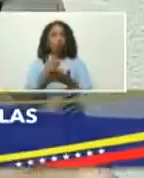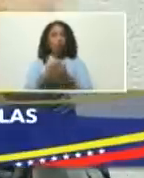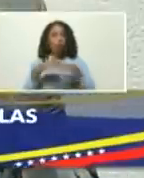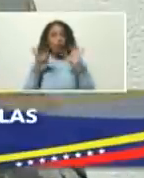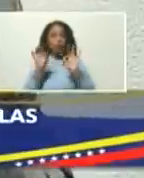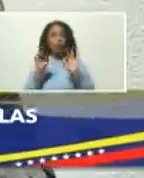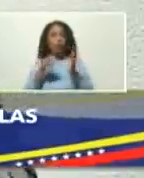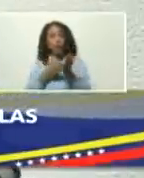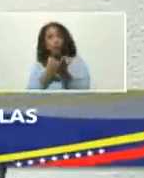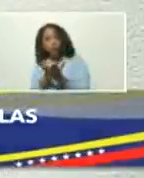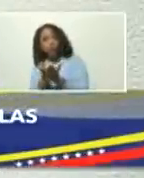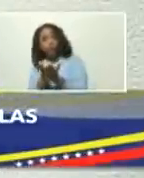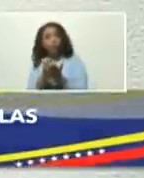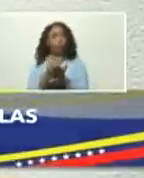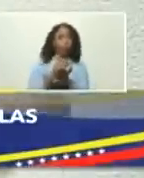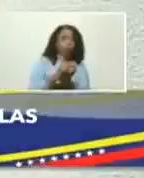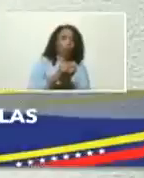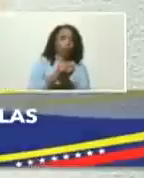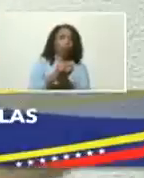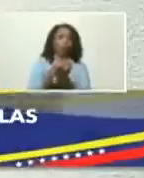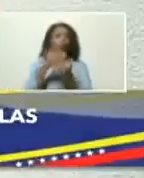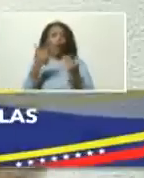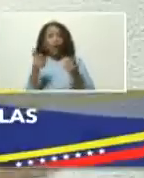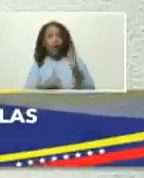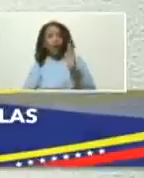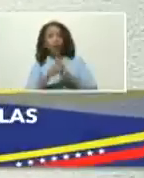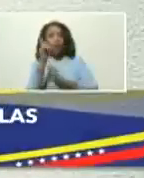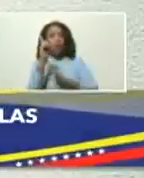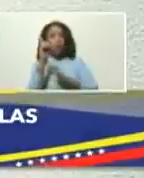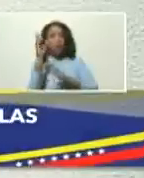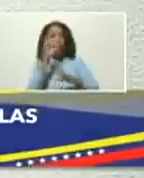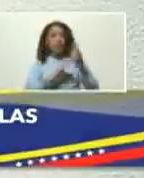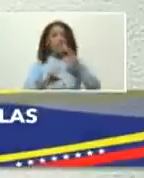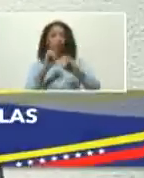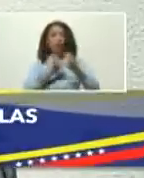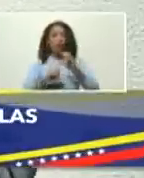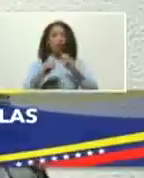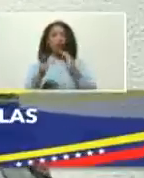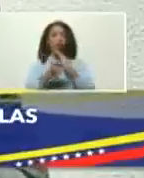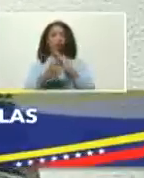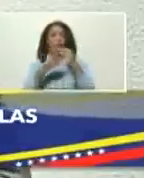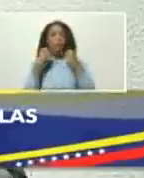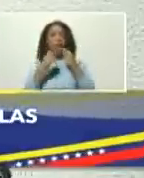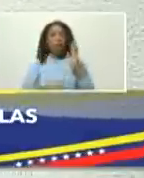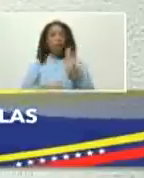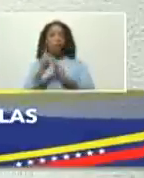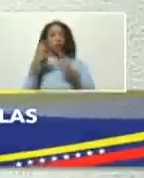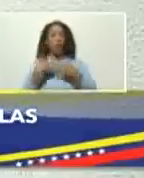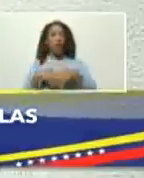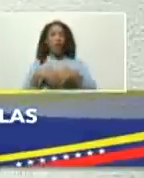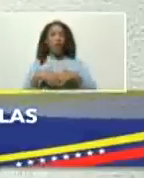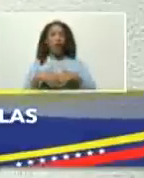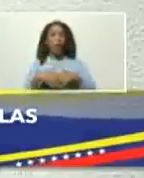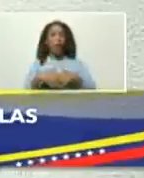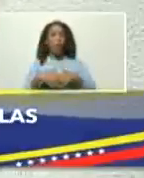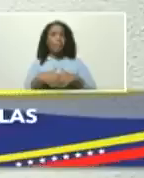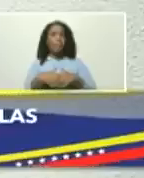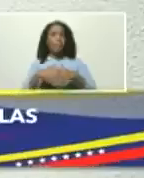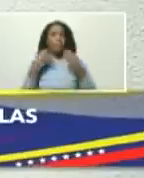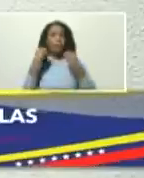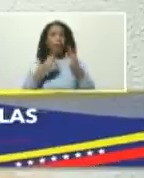transversalmente para el desarrollo científico tecnológico para el desarrollo industrial y para el desarrollo